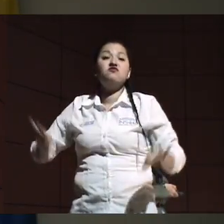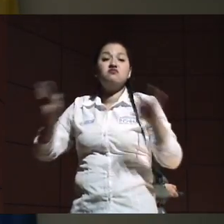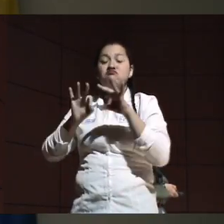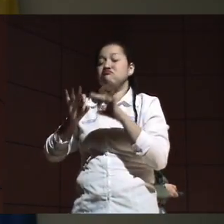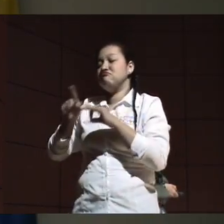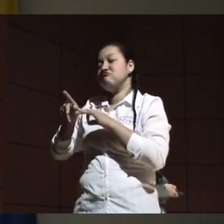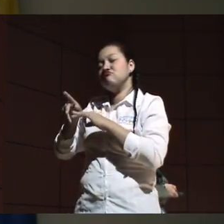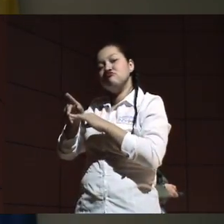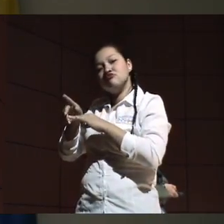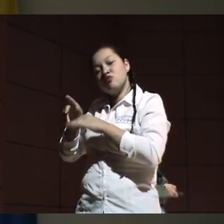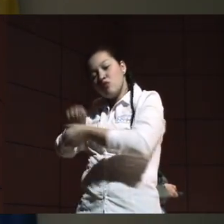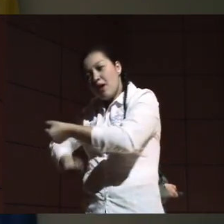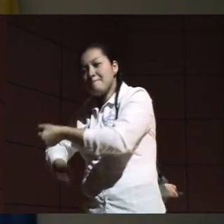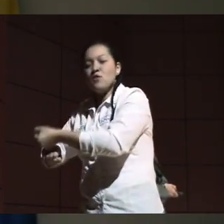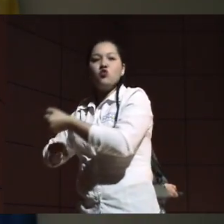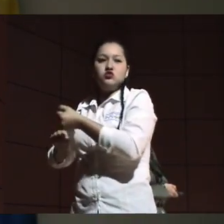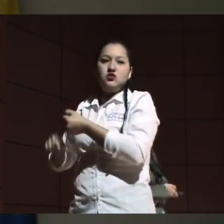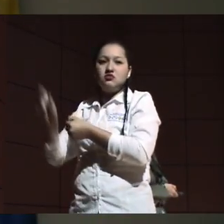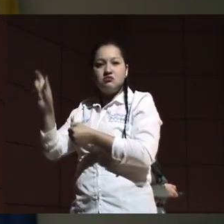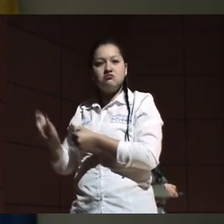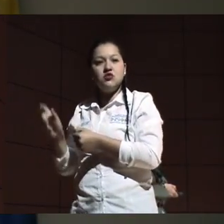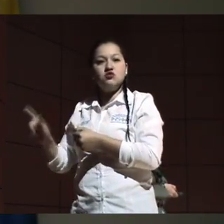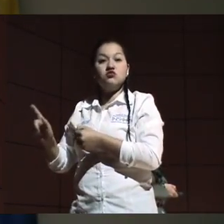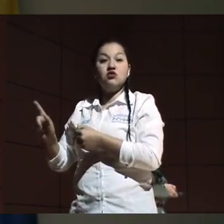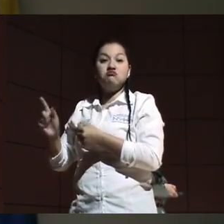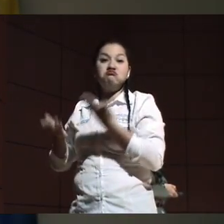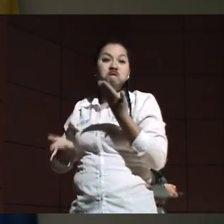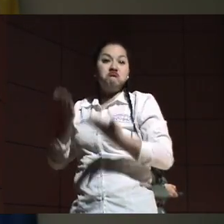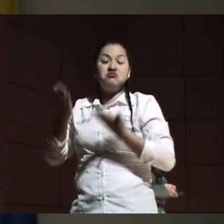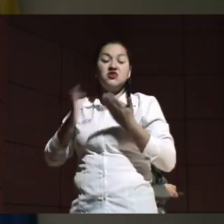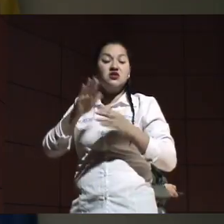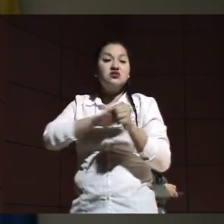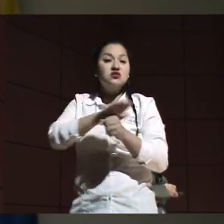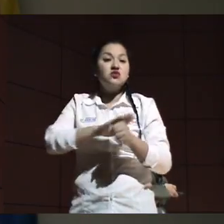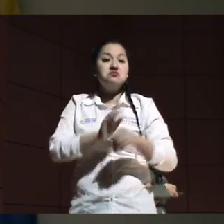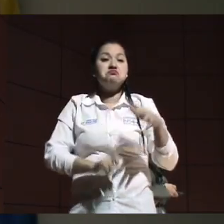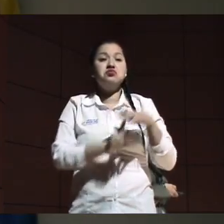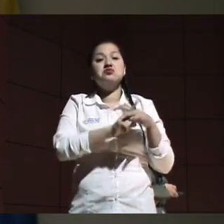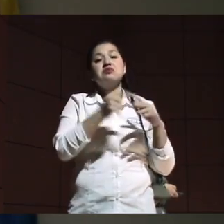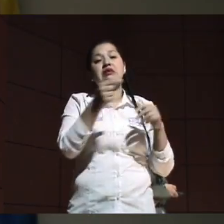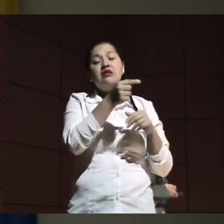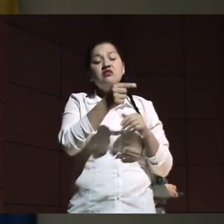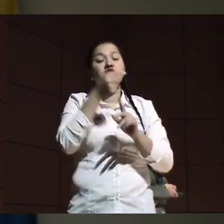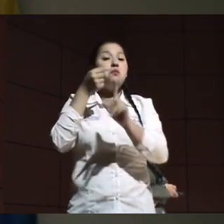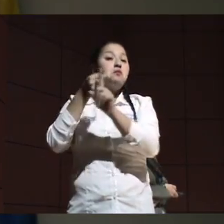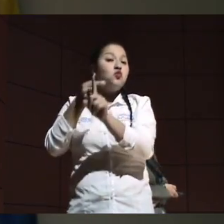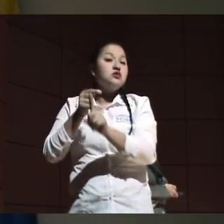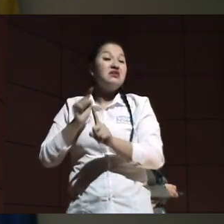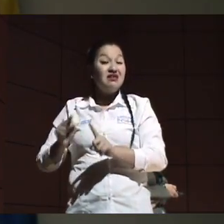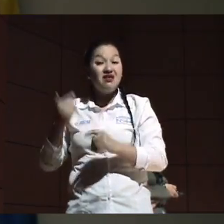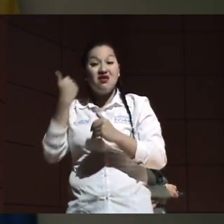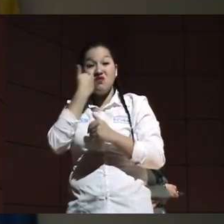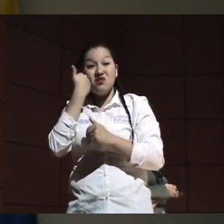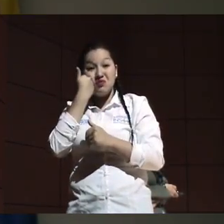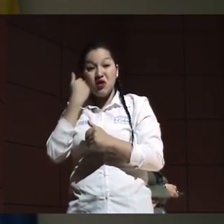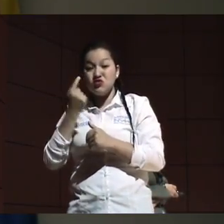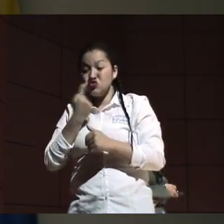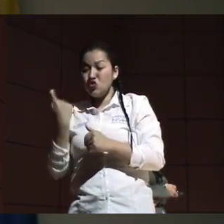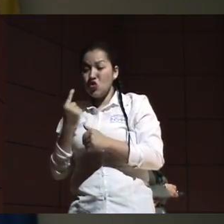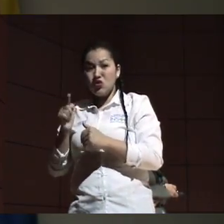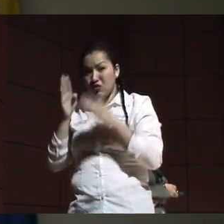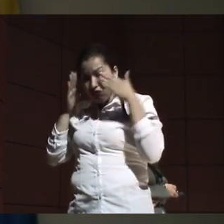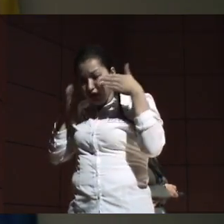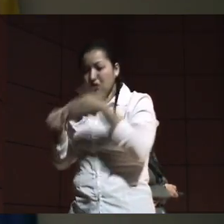y los factores positivos o negativos que se desarrollen frente a esta enfermedad no solamente dependen del paciente,